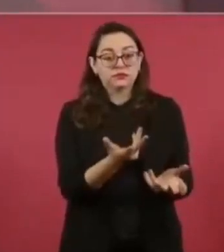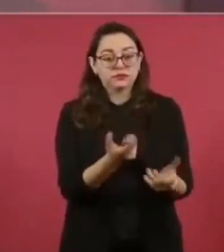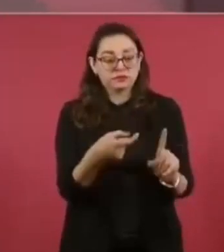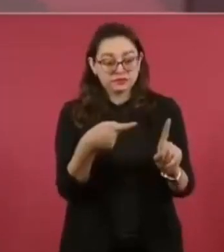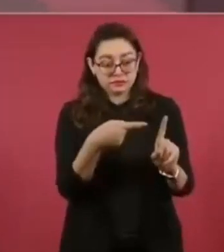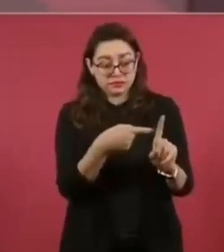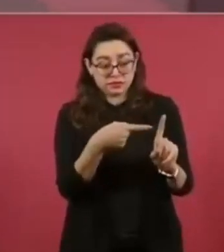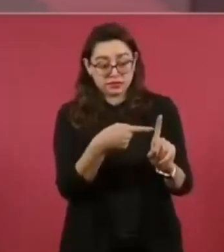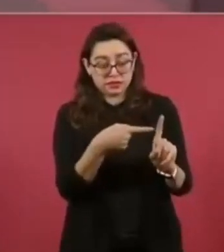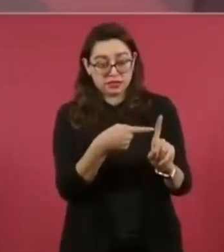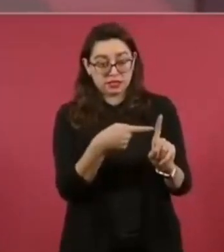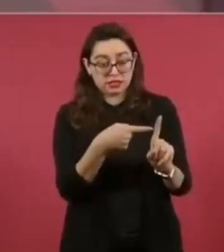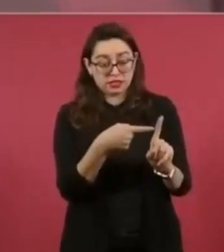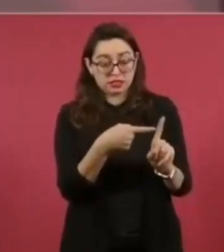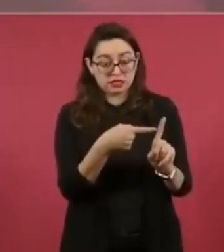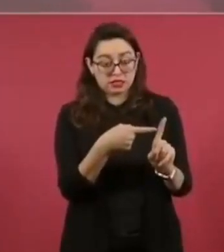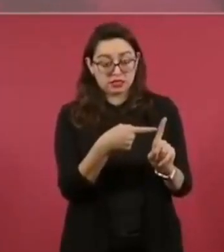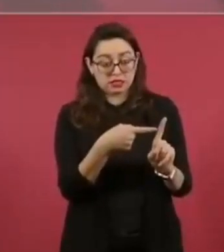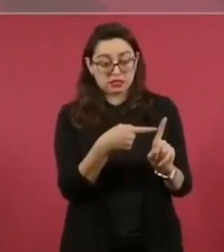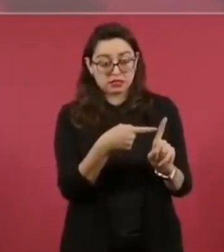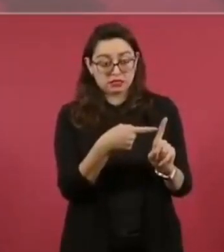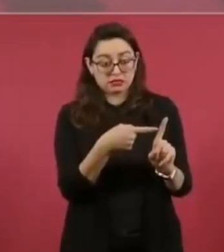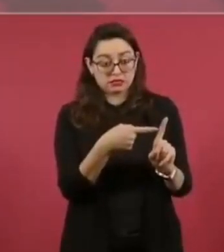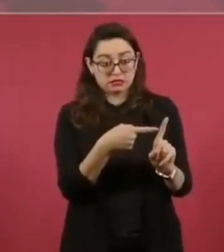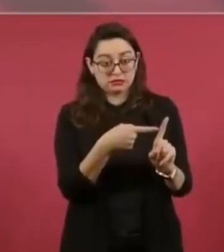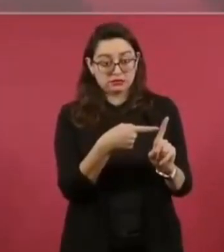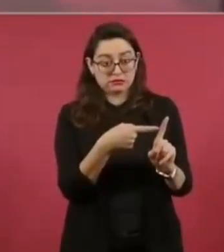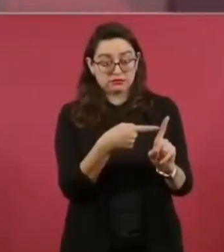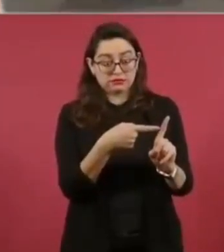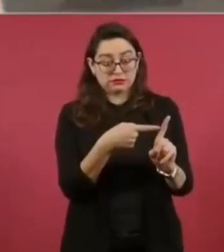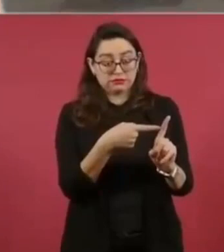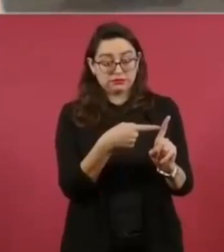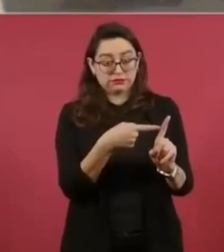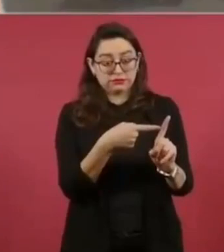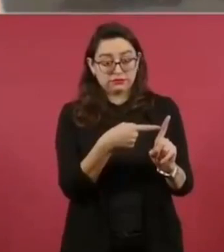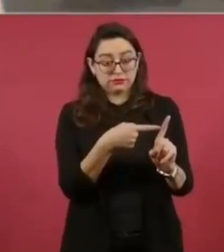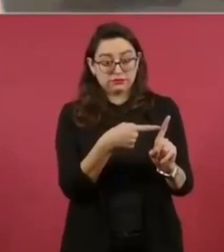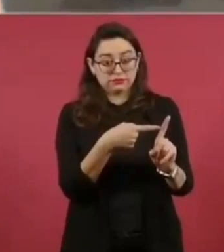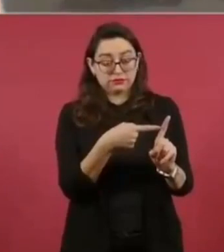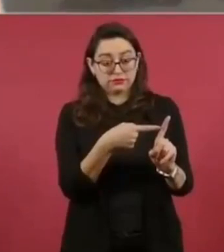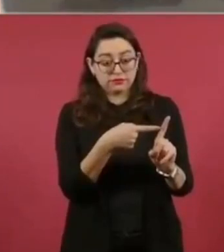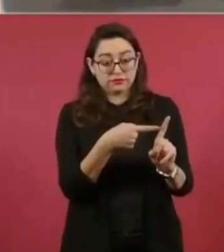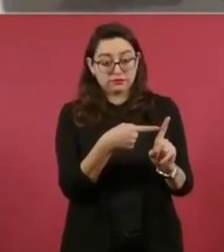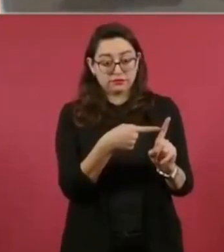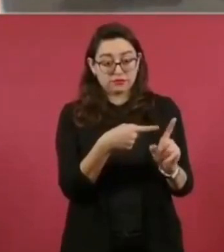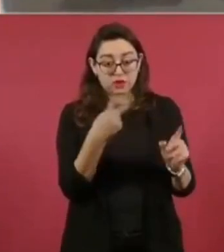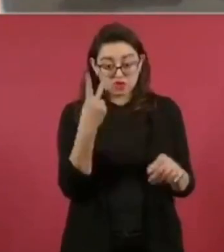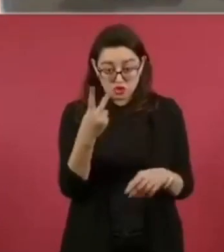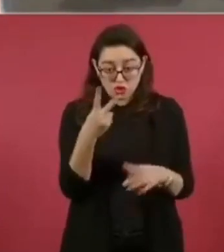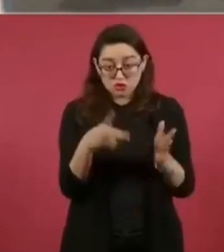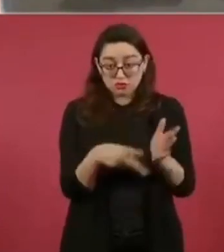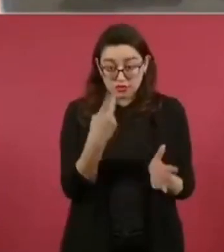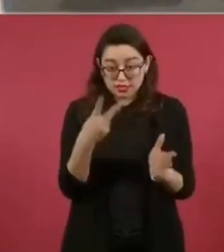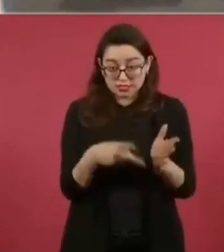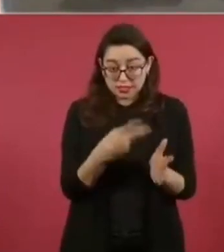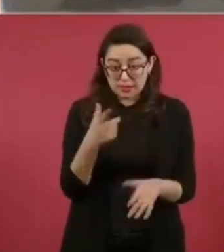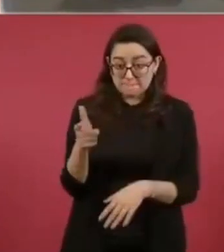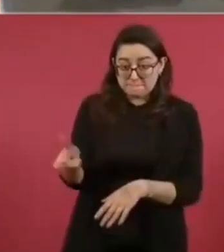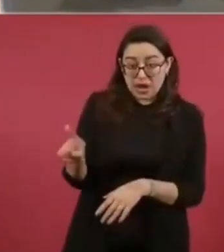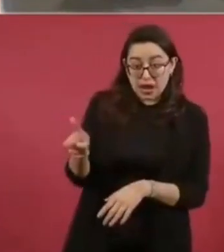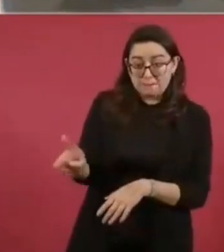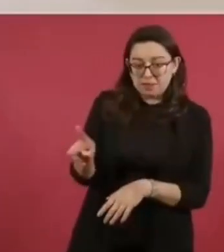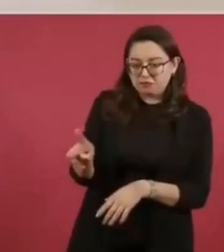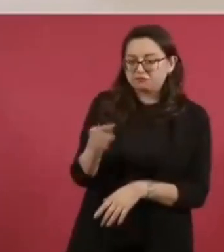aburto haya vuelto a disparar, porque